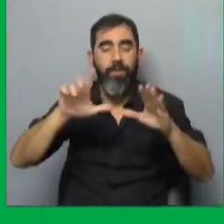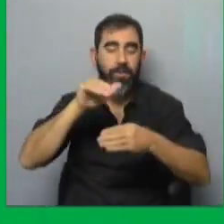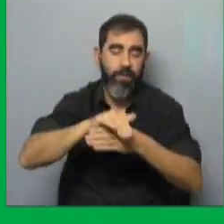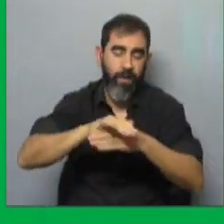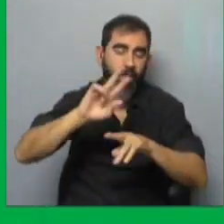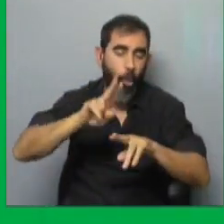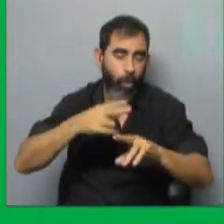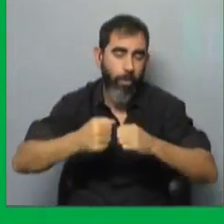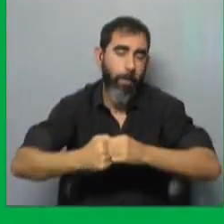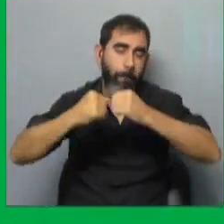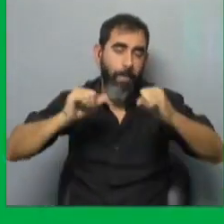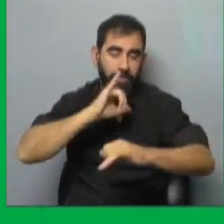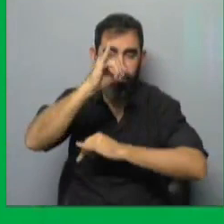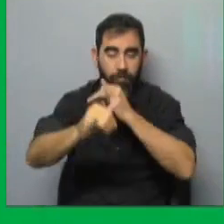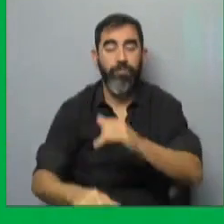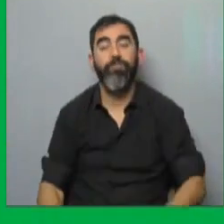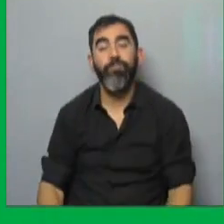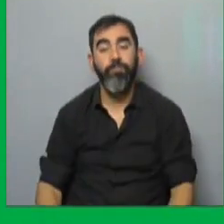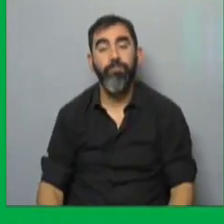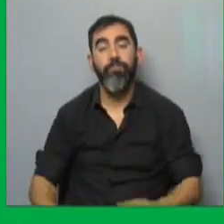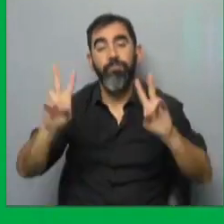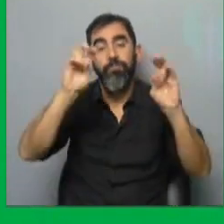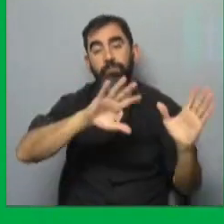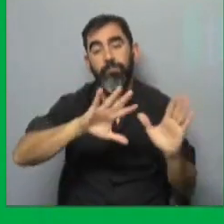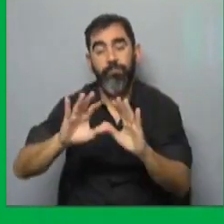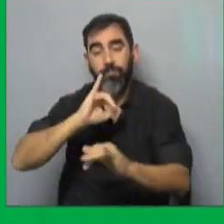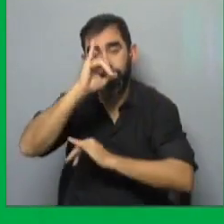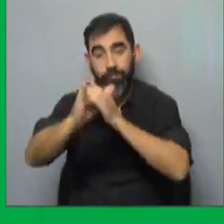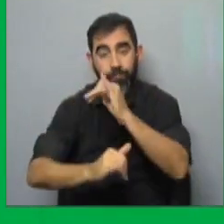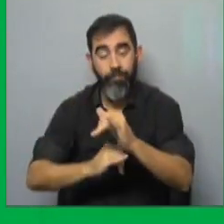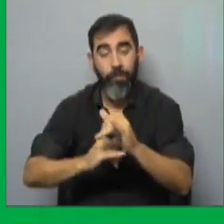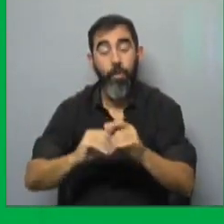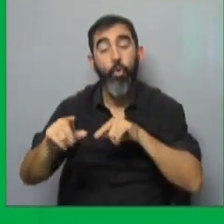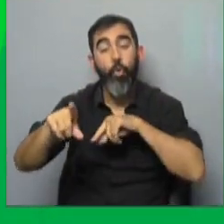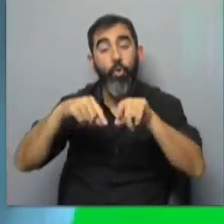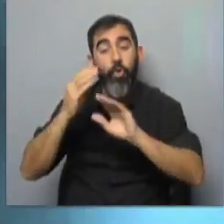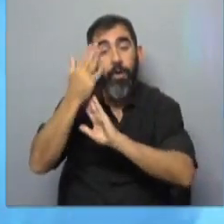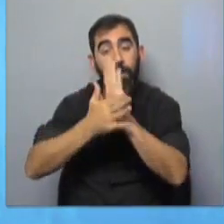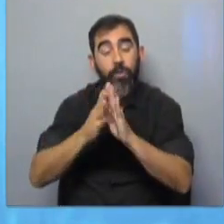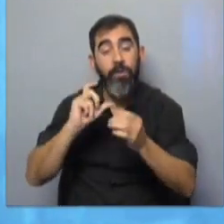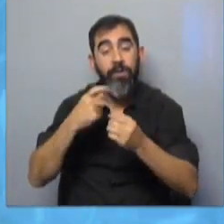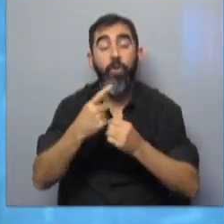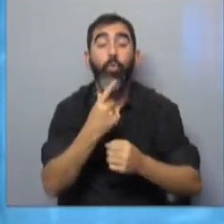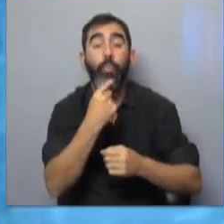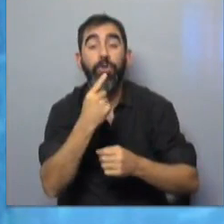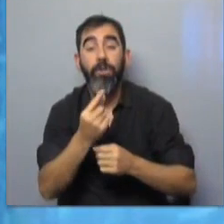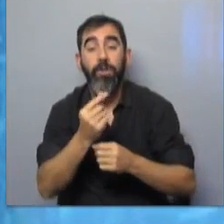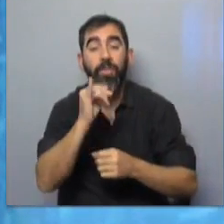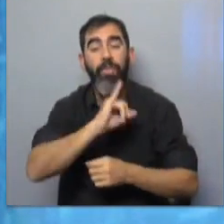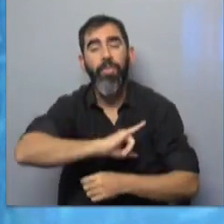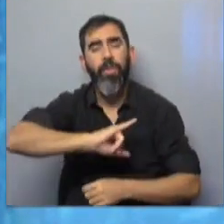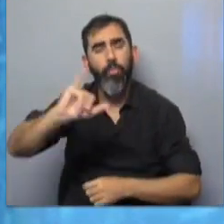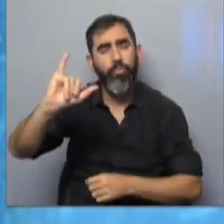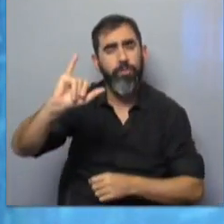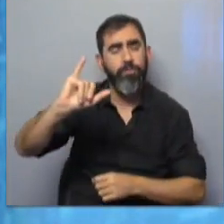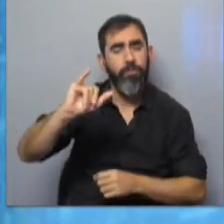19 estará desarrollada esta noticia. a otras informaciones porque la Coordinadora Nacional de Sindicatos Policiales denunció en